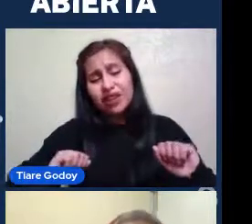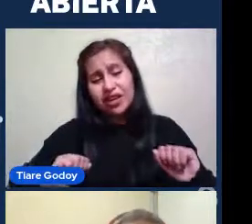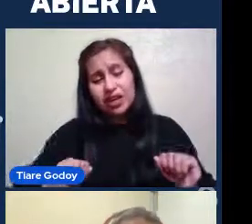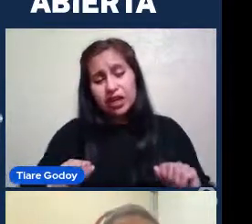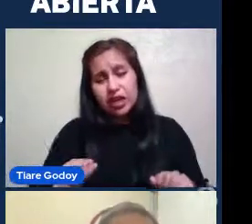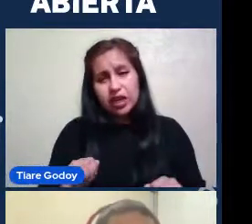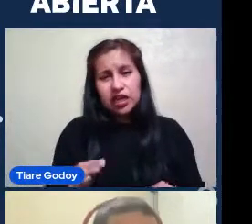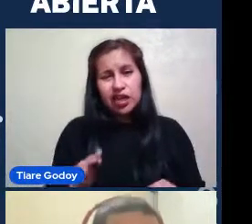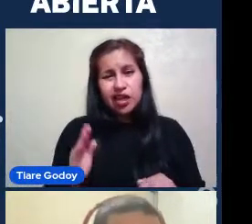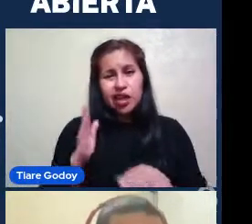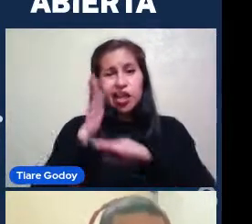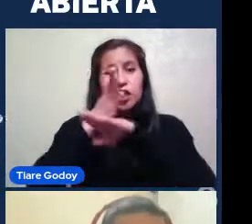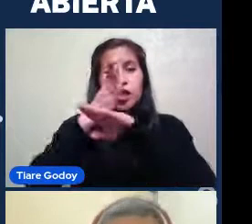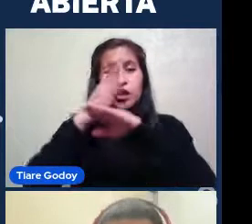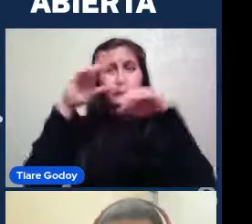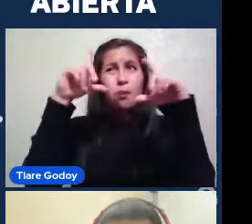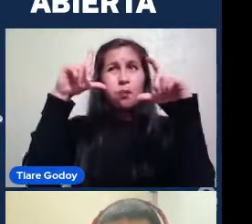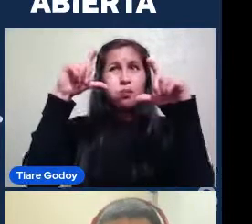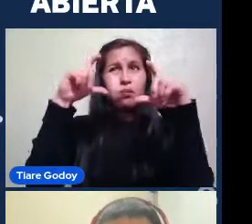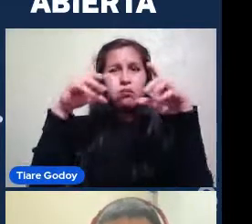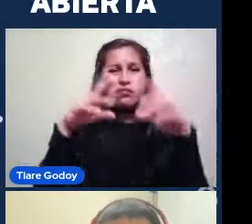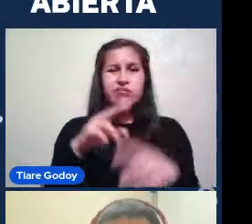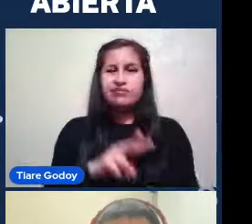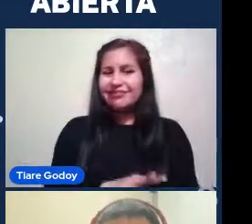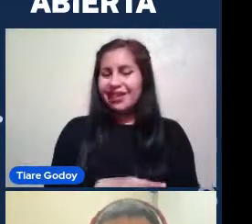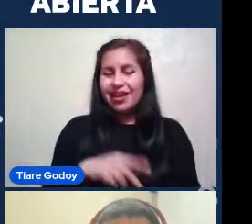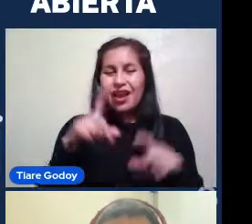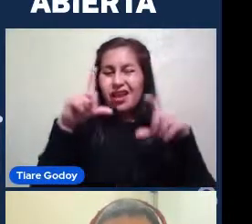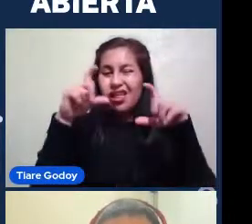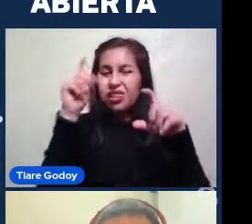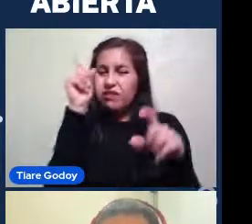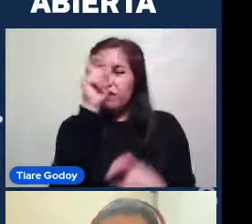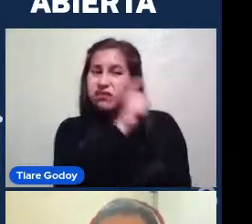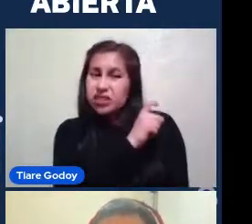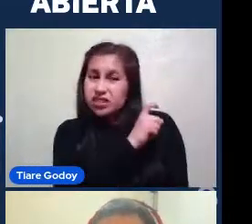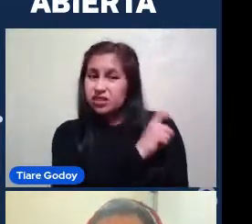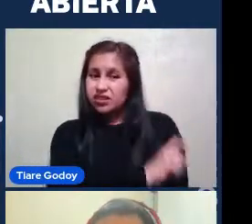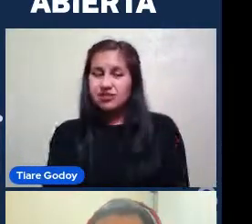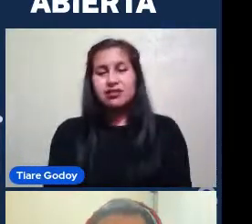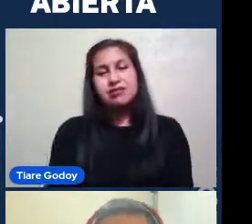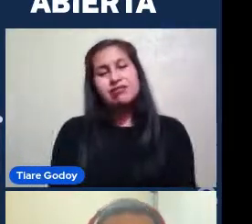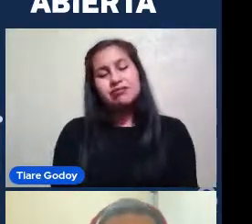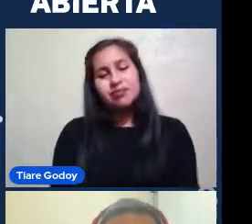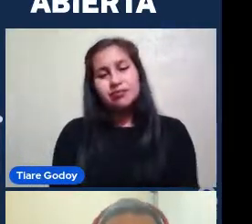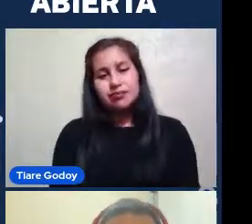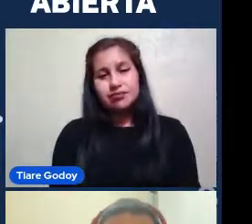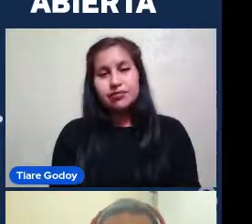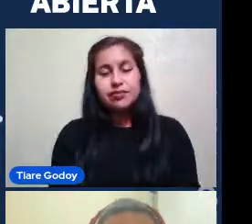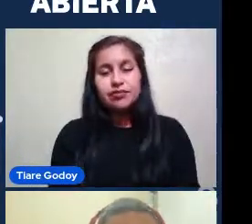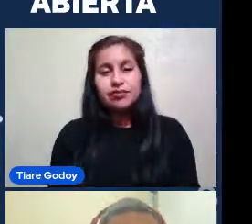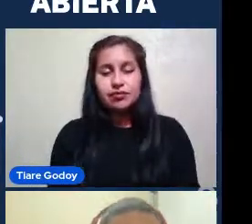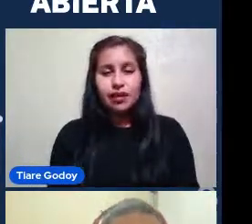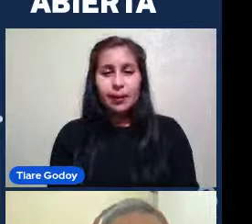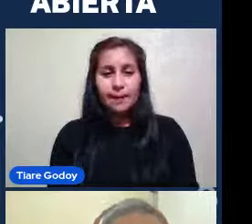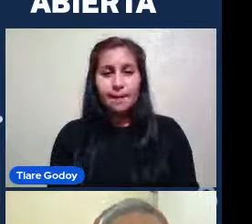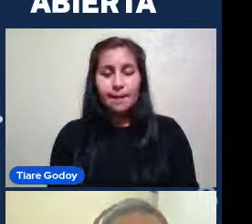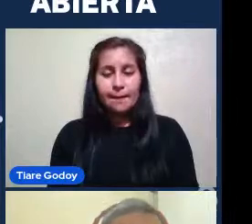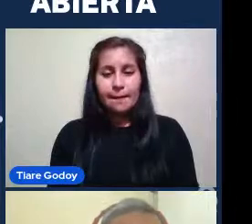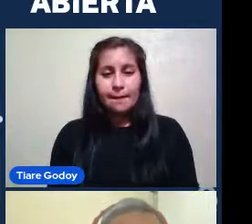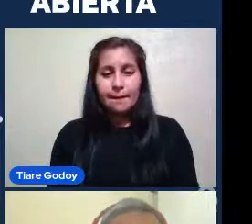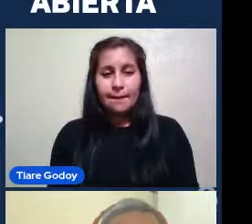Y tomarle Una imagen A la Vía Láctea Bien Eh Perdón